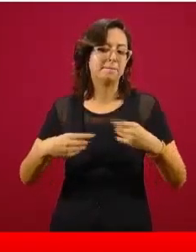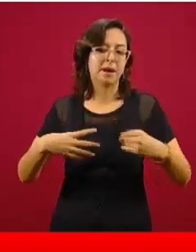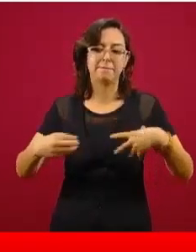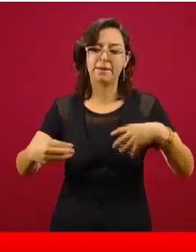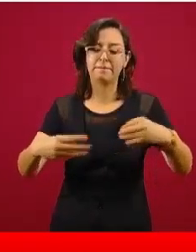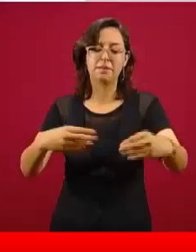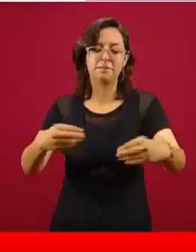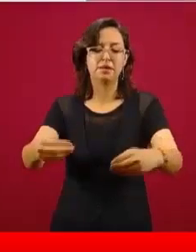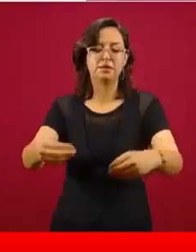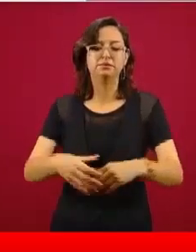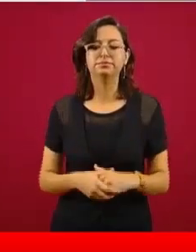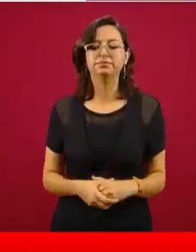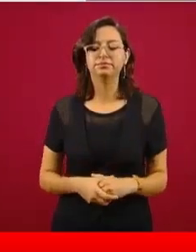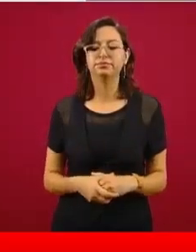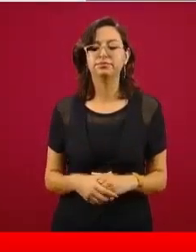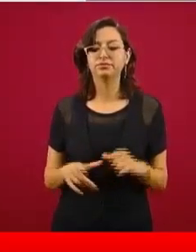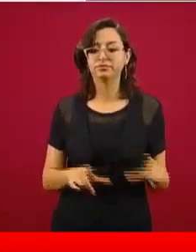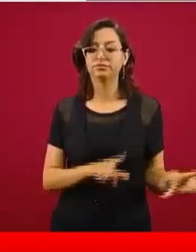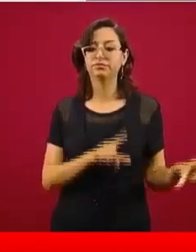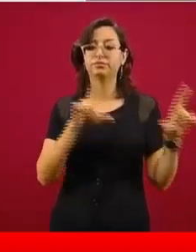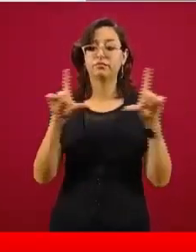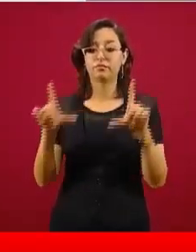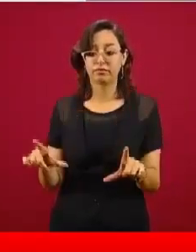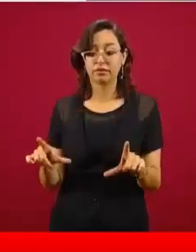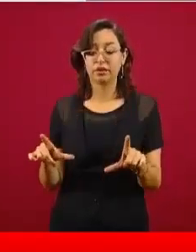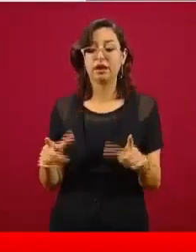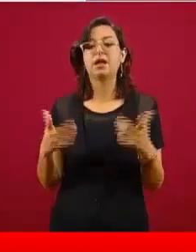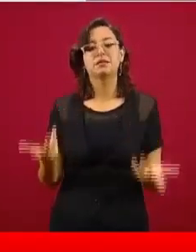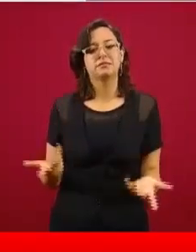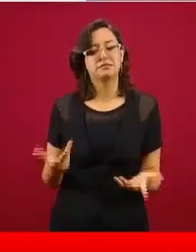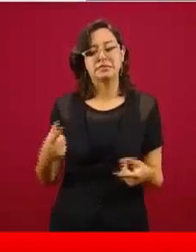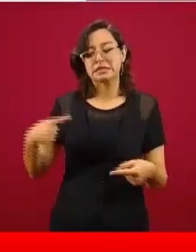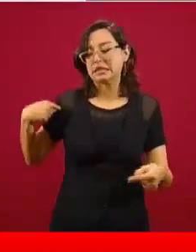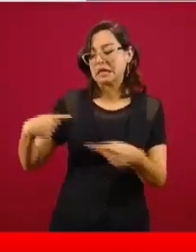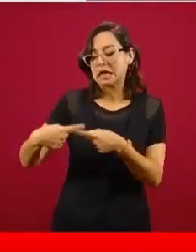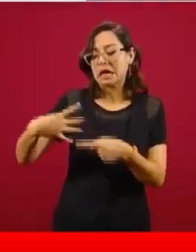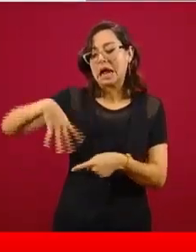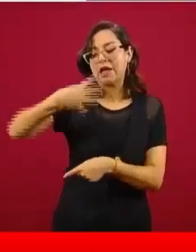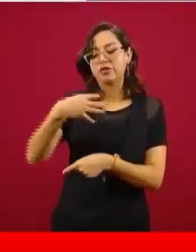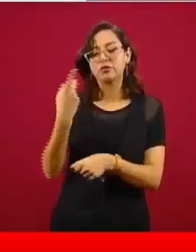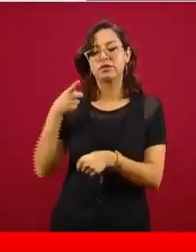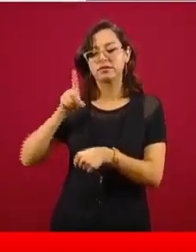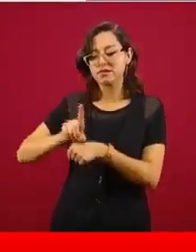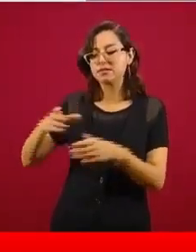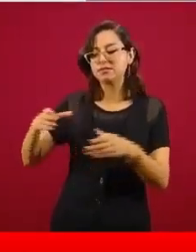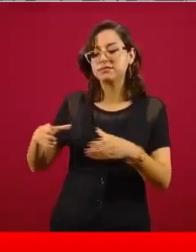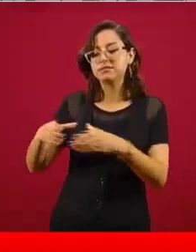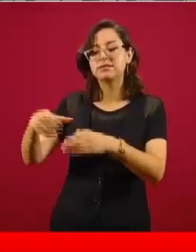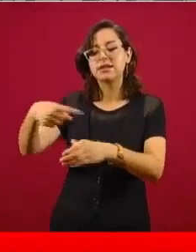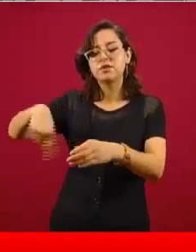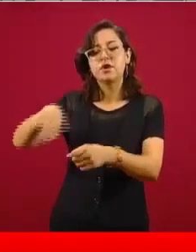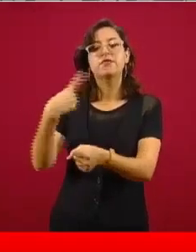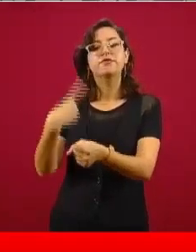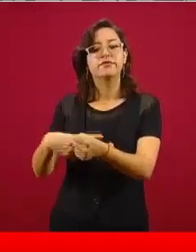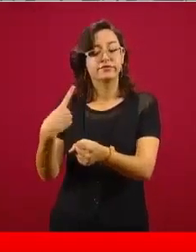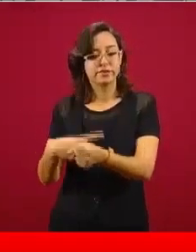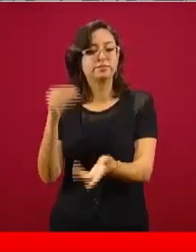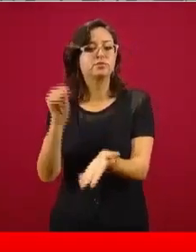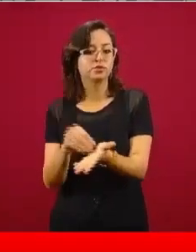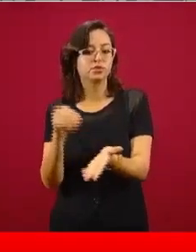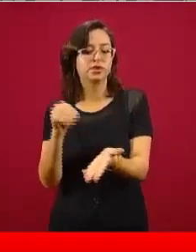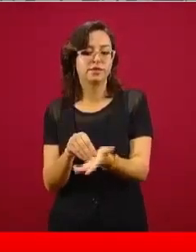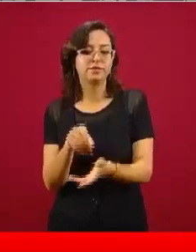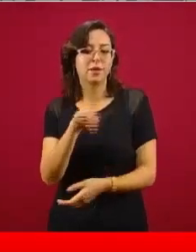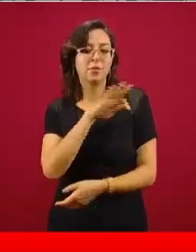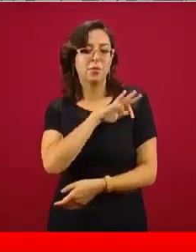y de contagios. La siguiente muestra, en cambio, los cinco mil nueve personas que en los últimos 14 días han tenido la enfermedad y